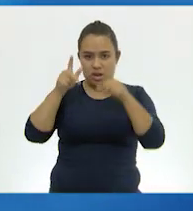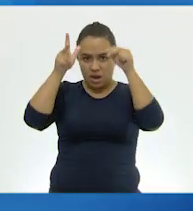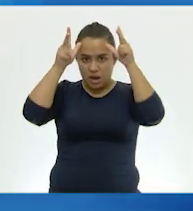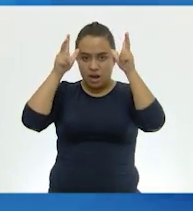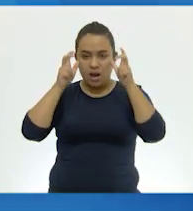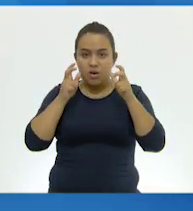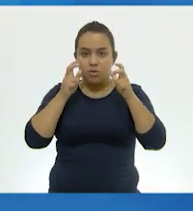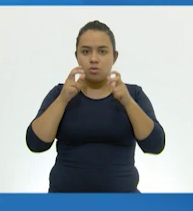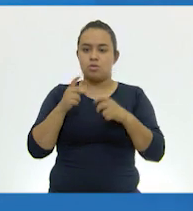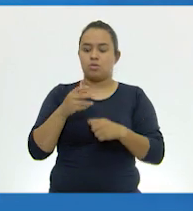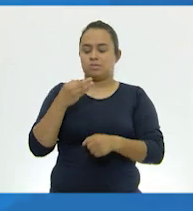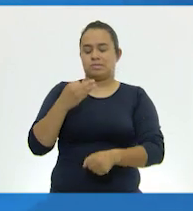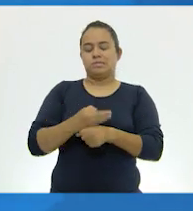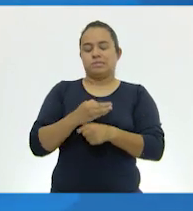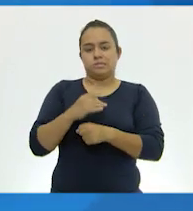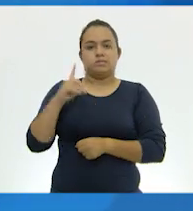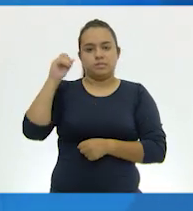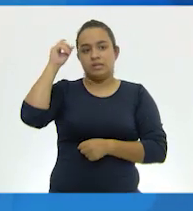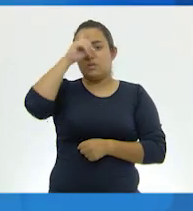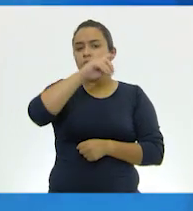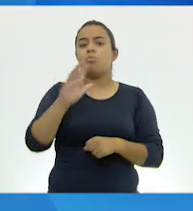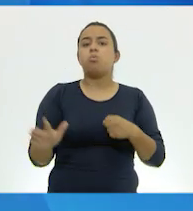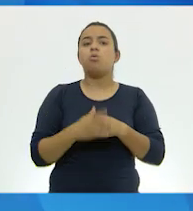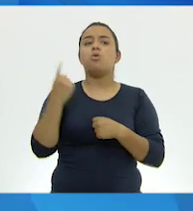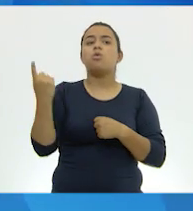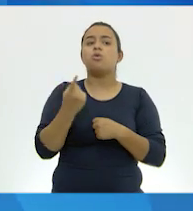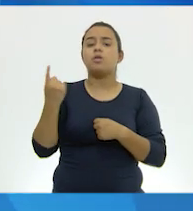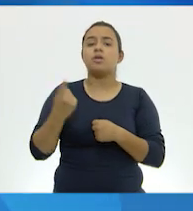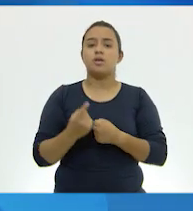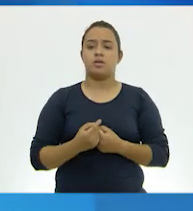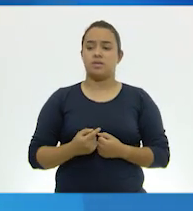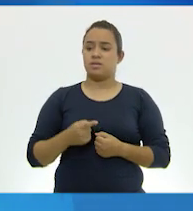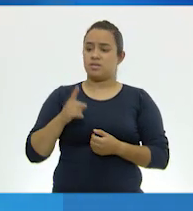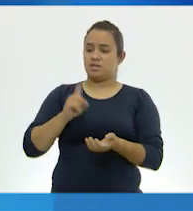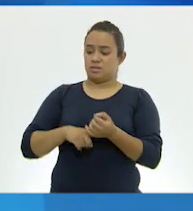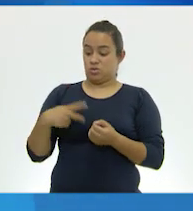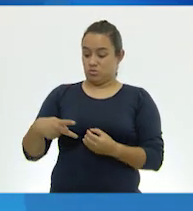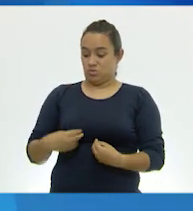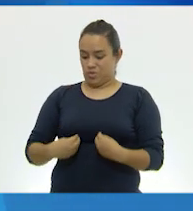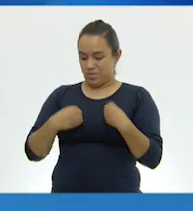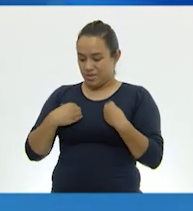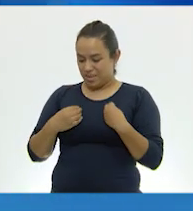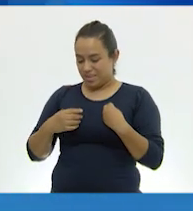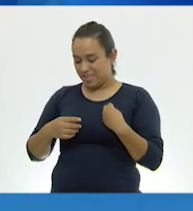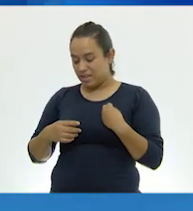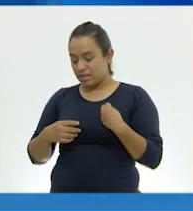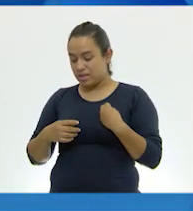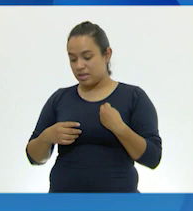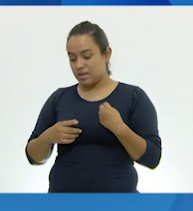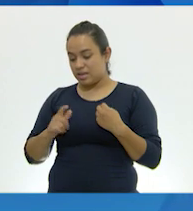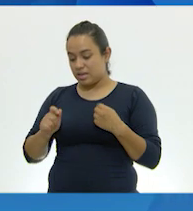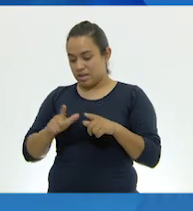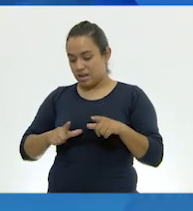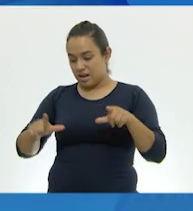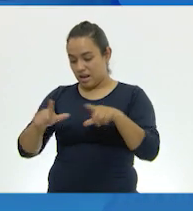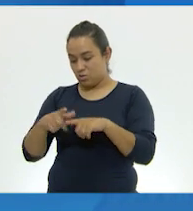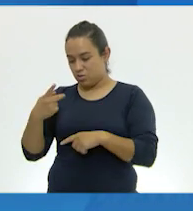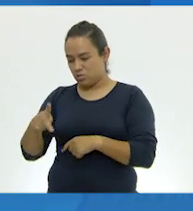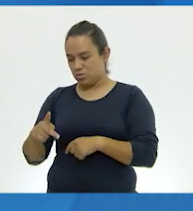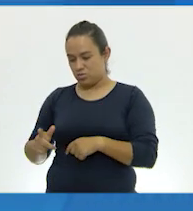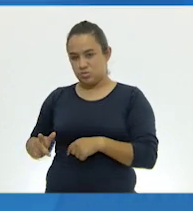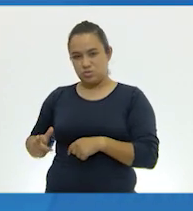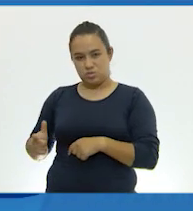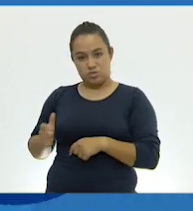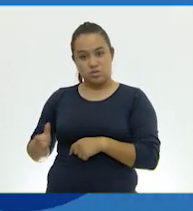están en estado crítico, ¿por qué? Porque tenemos una destrucción del hábitat, que es principalmente el lago de Xochimilco, tenemos